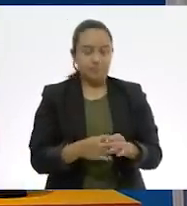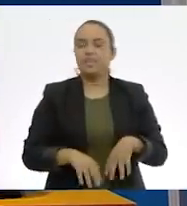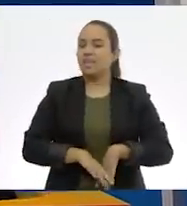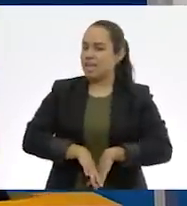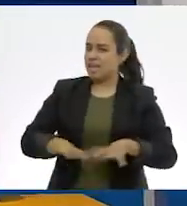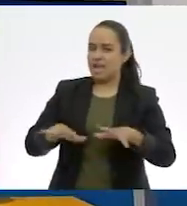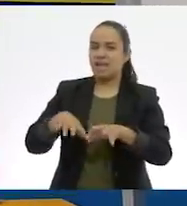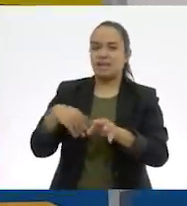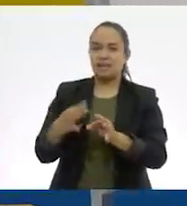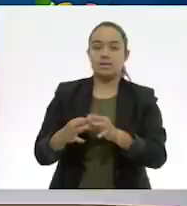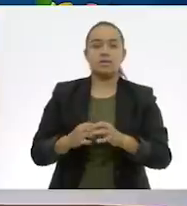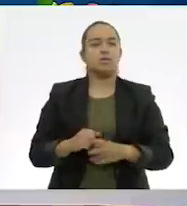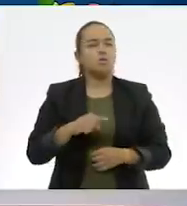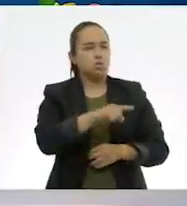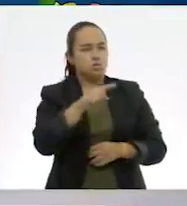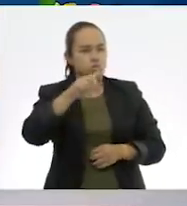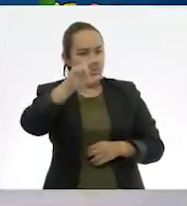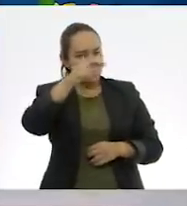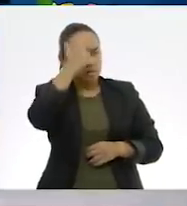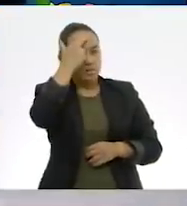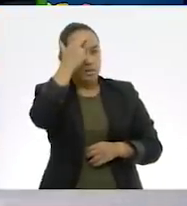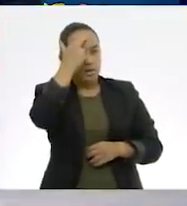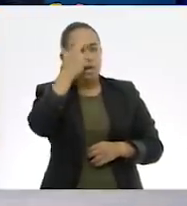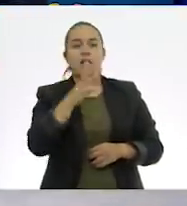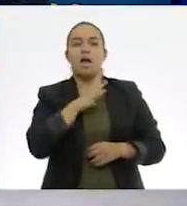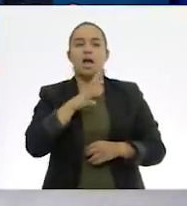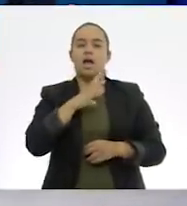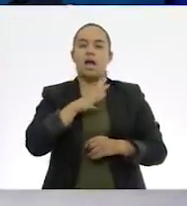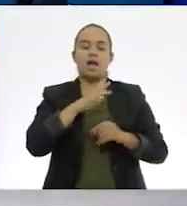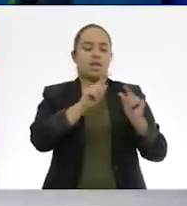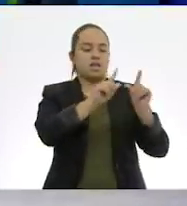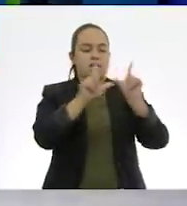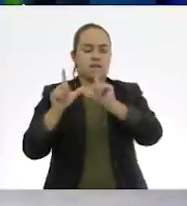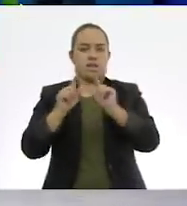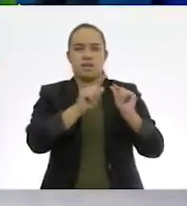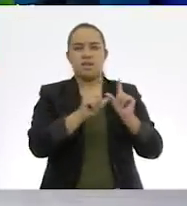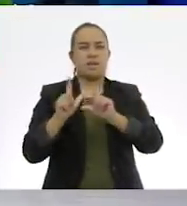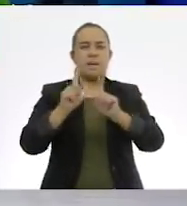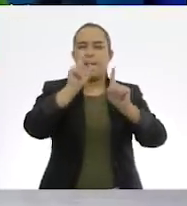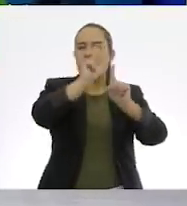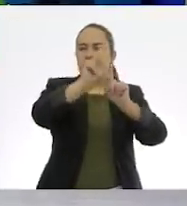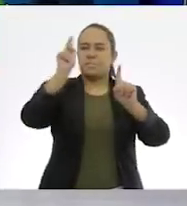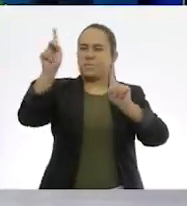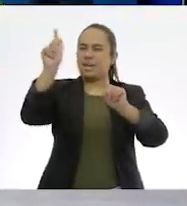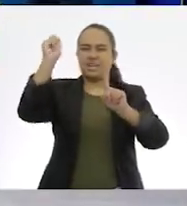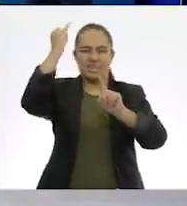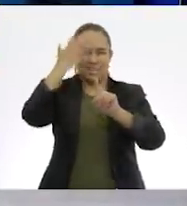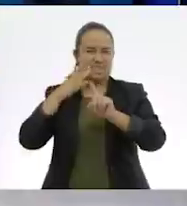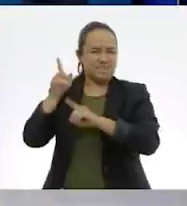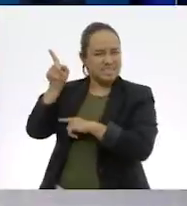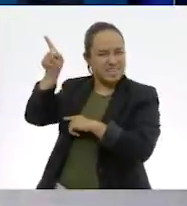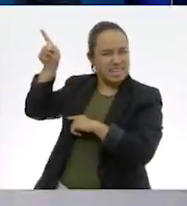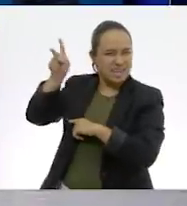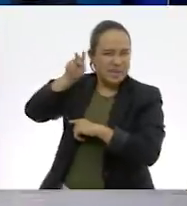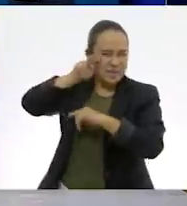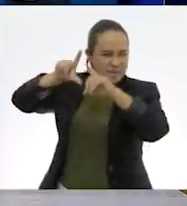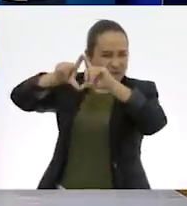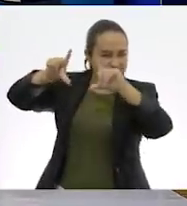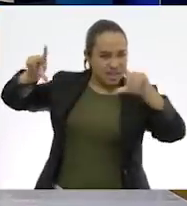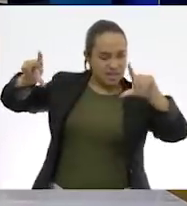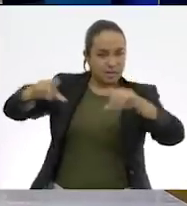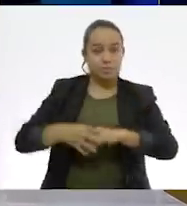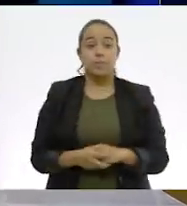Listísimos. Ustedes recuerdan que se estuvieron proyectando unas diapositivas muy parecidas a las imágenes que están viendo ahorita en el pizarrón.